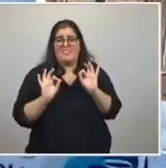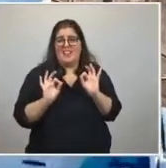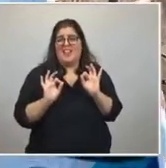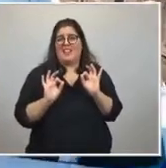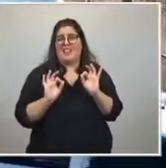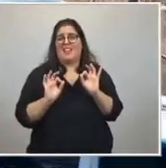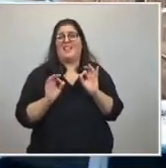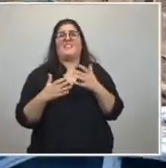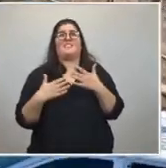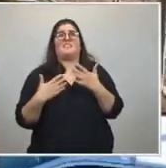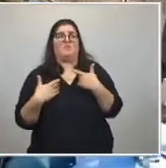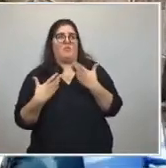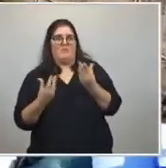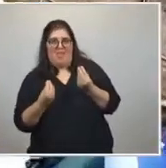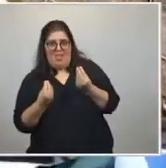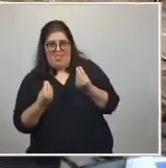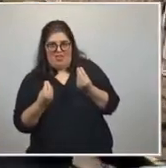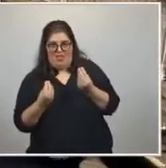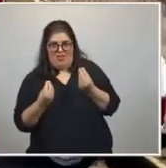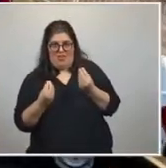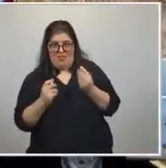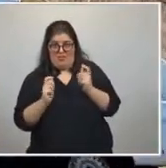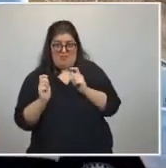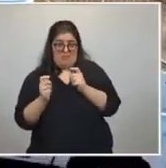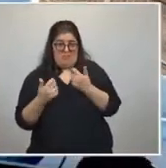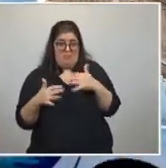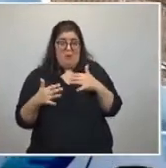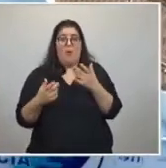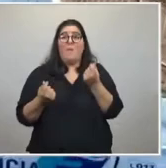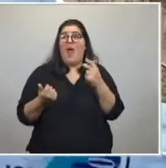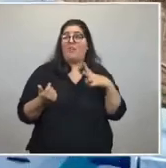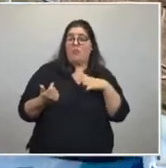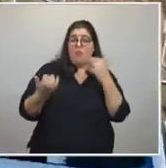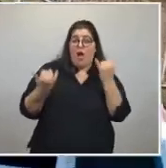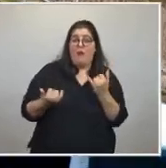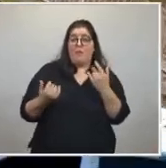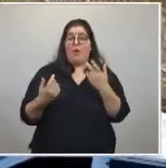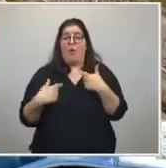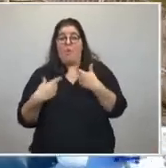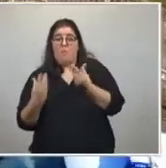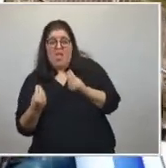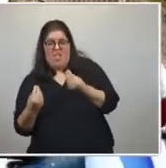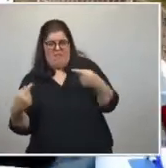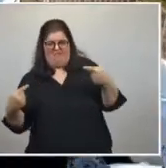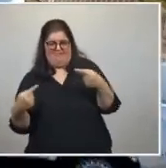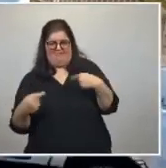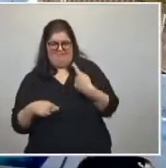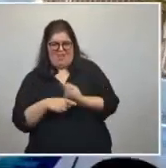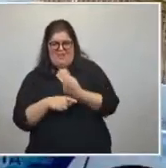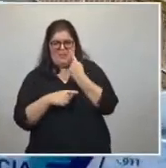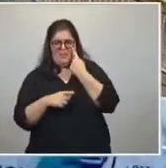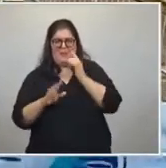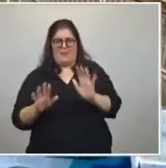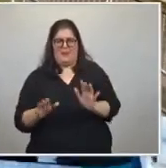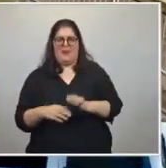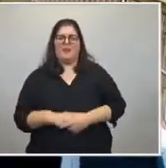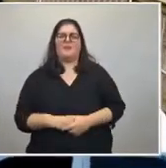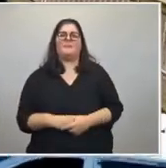el vivir con miedo. Y cada peso que invertimos para tener